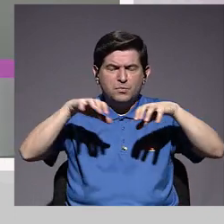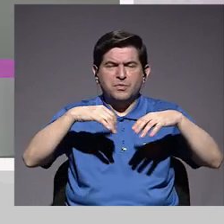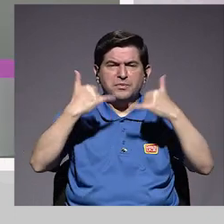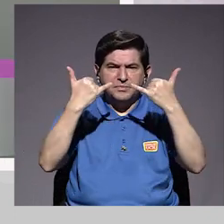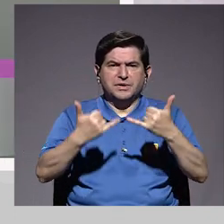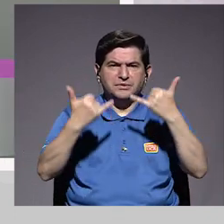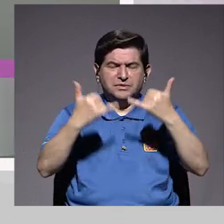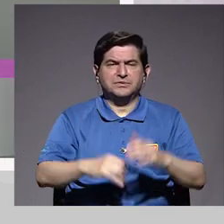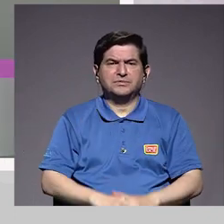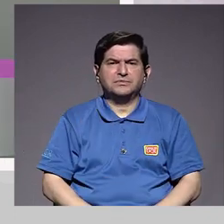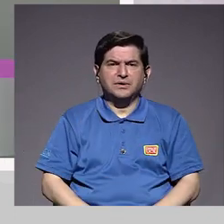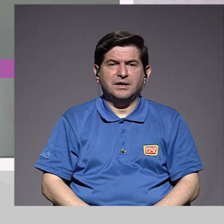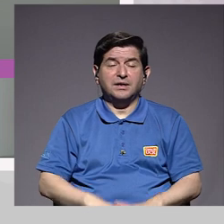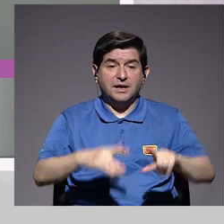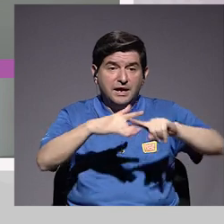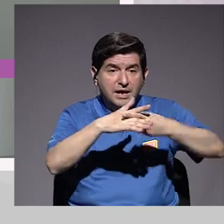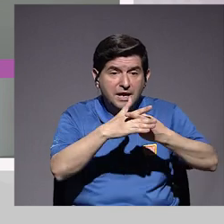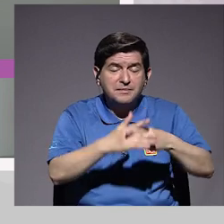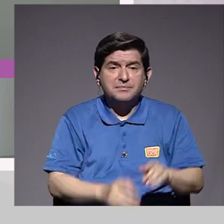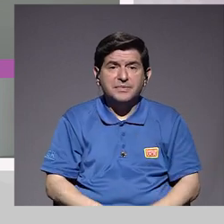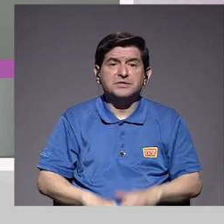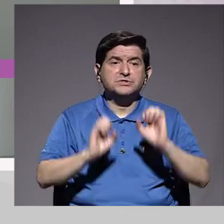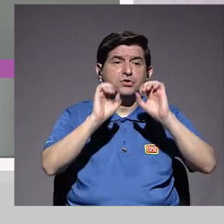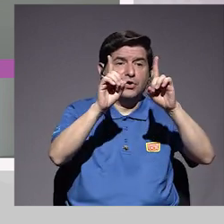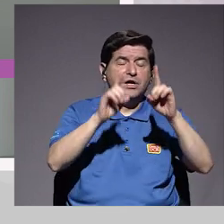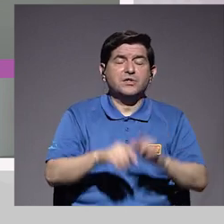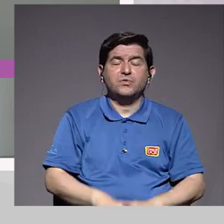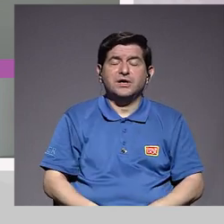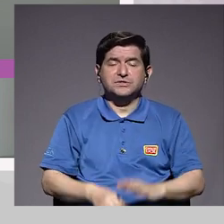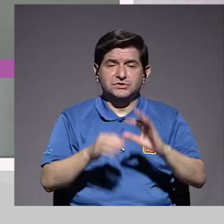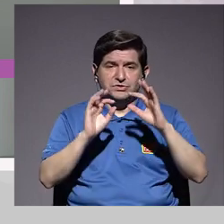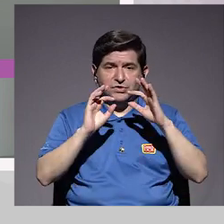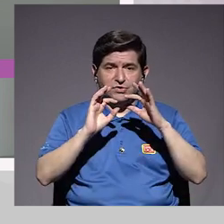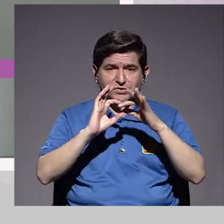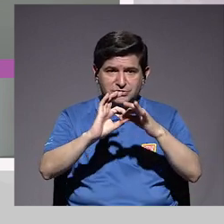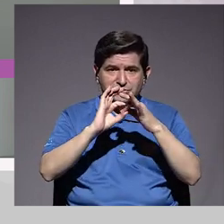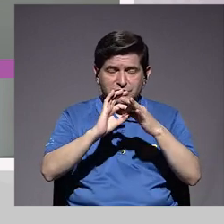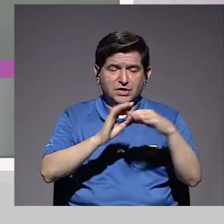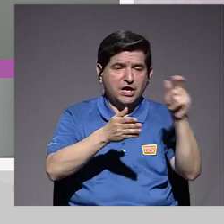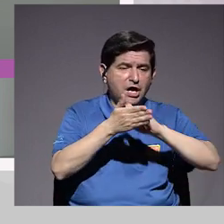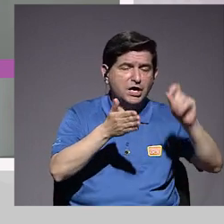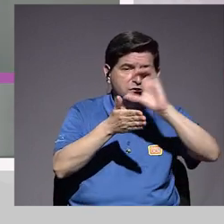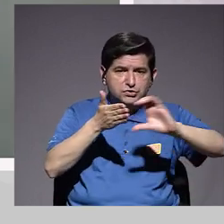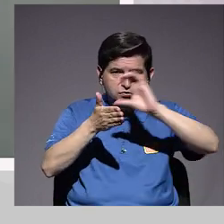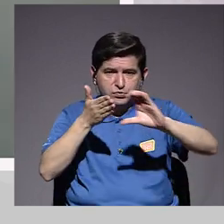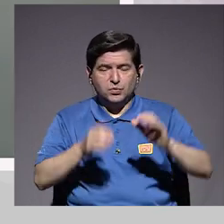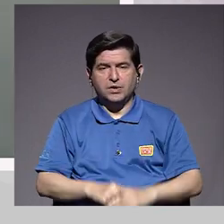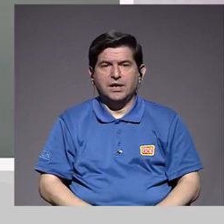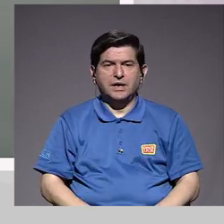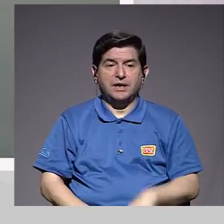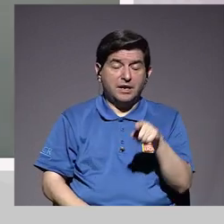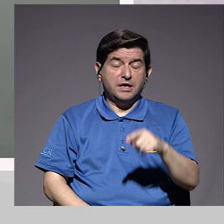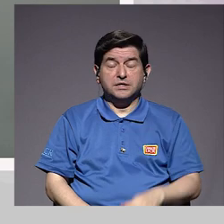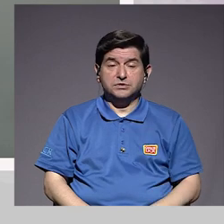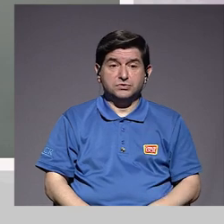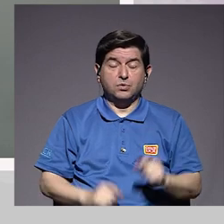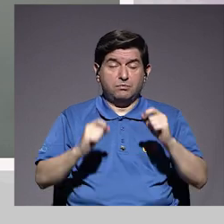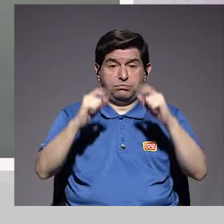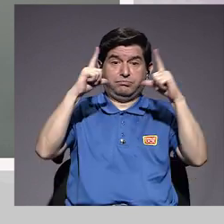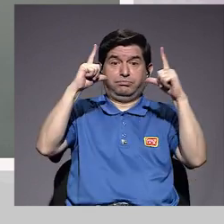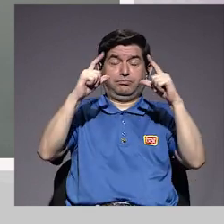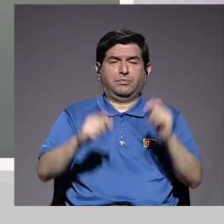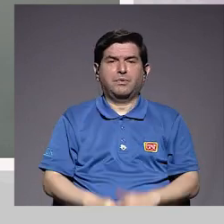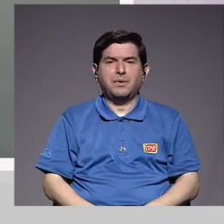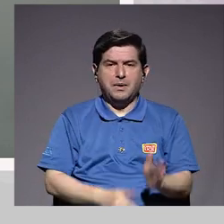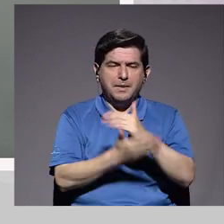ha venido dando, pues comenzó a darse la educación sexual en las escuelas y colegios. Porque fue como un boom y entonces todo